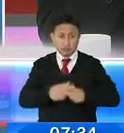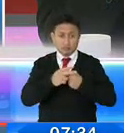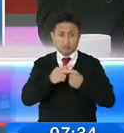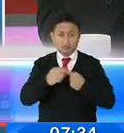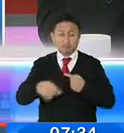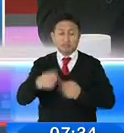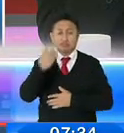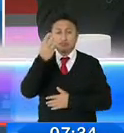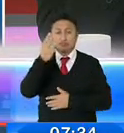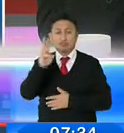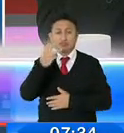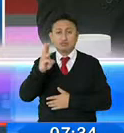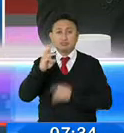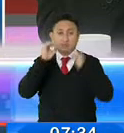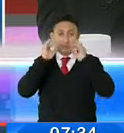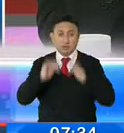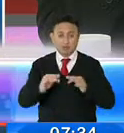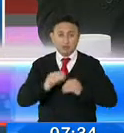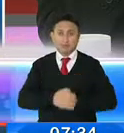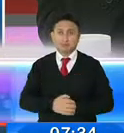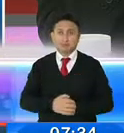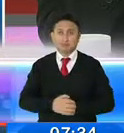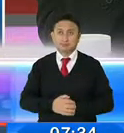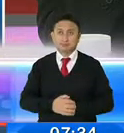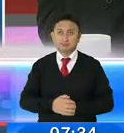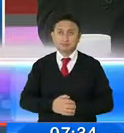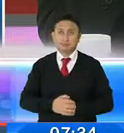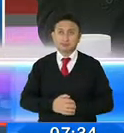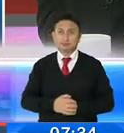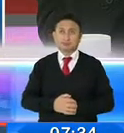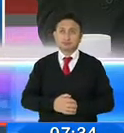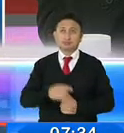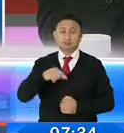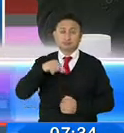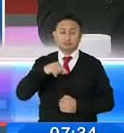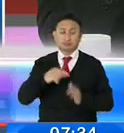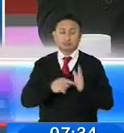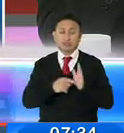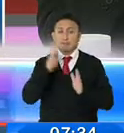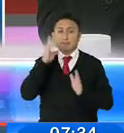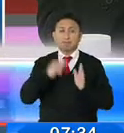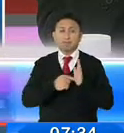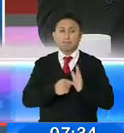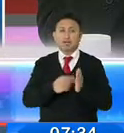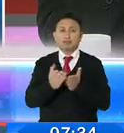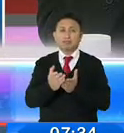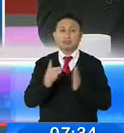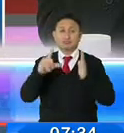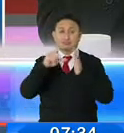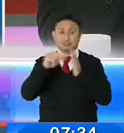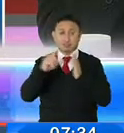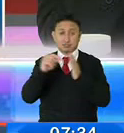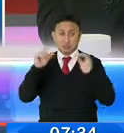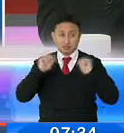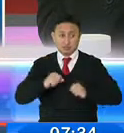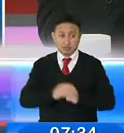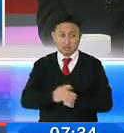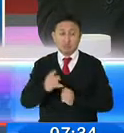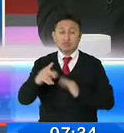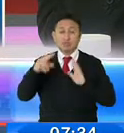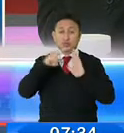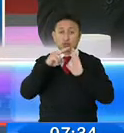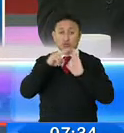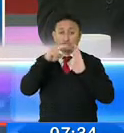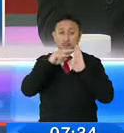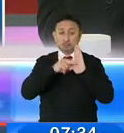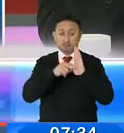partir del 16 de septiembre y que establece también, por ejemplo, que el servicio de rentas internas publicará un listado de